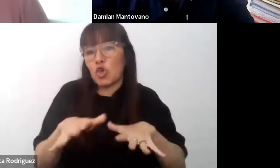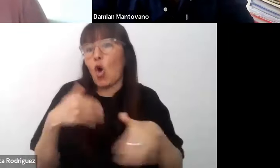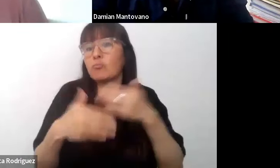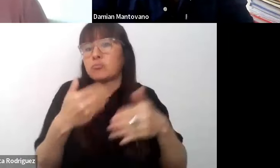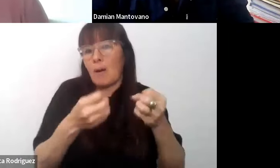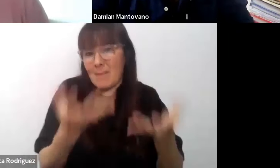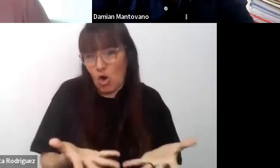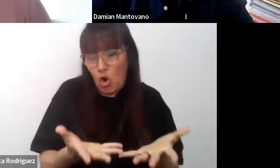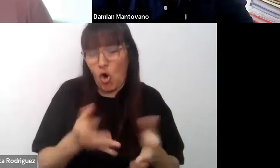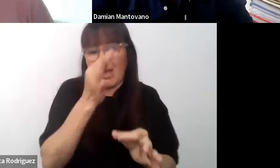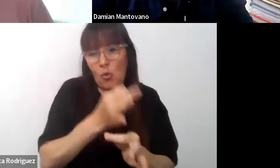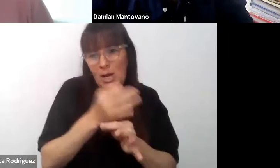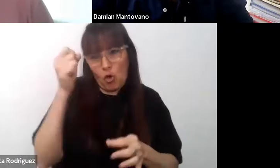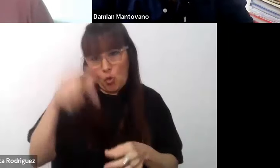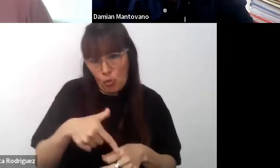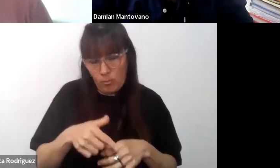comunes.